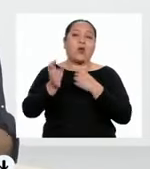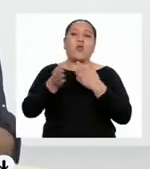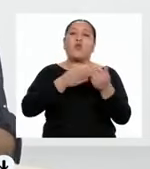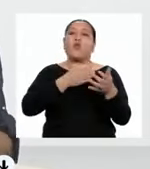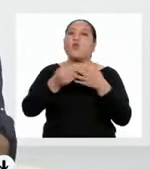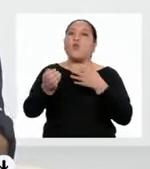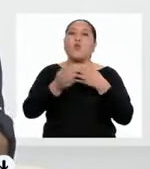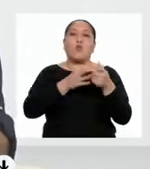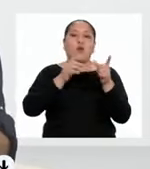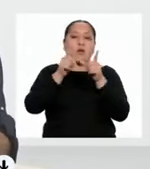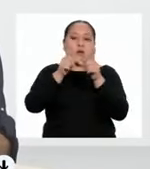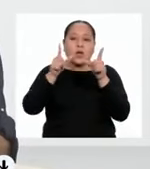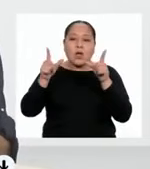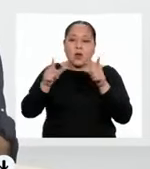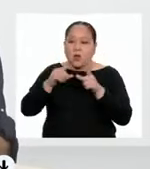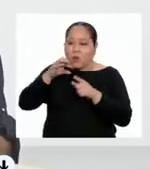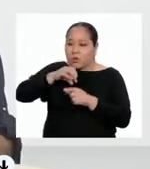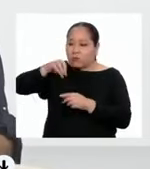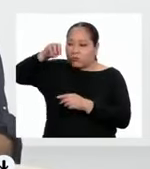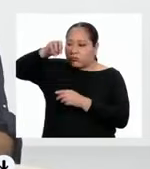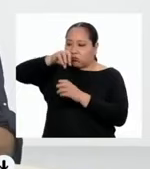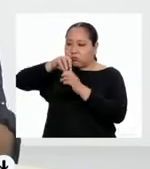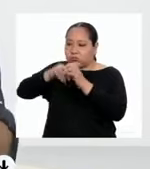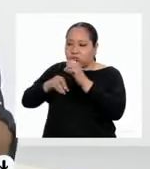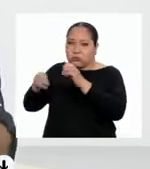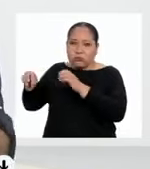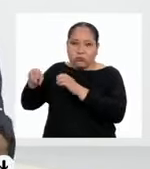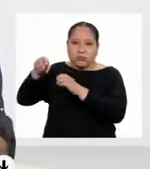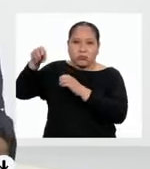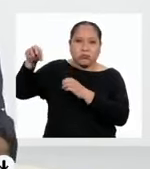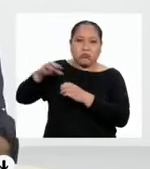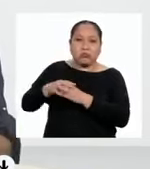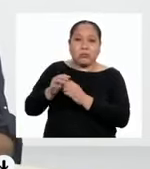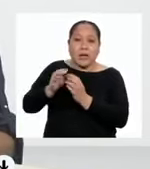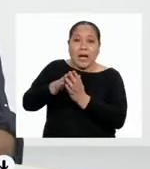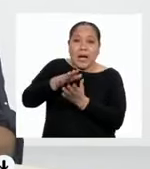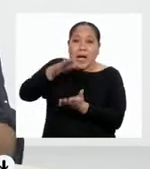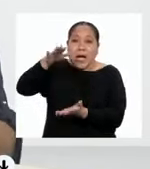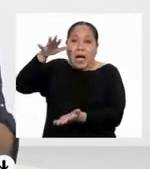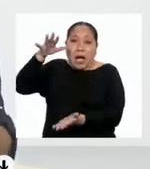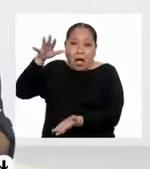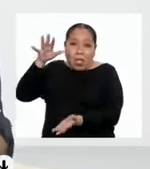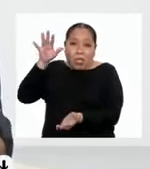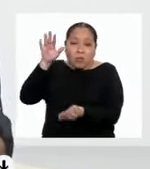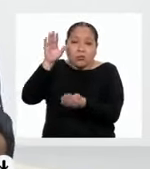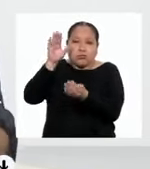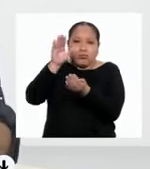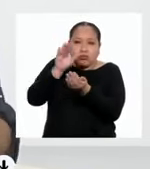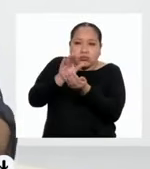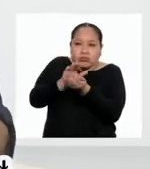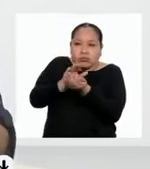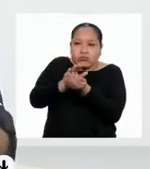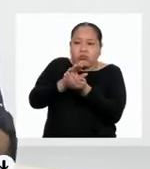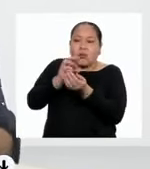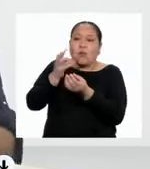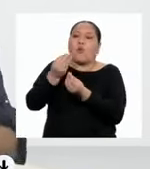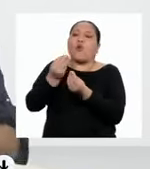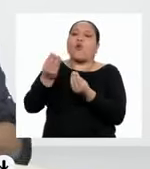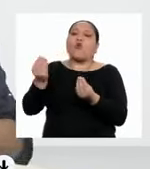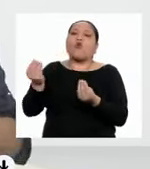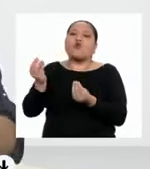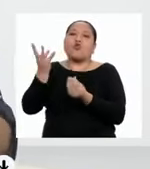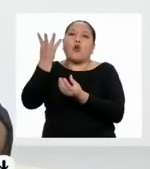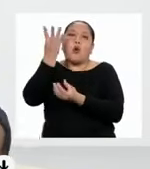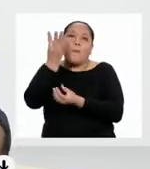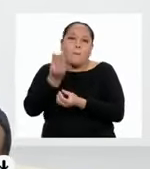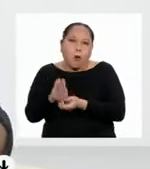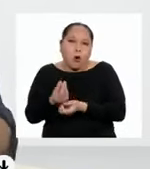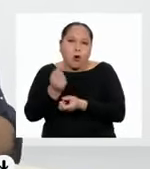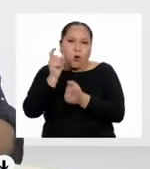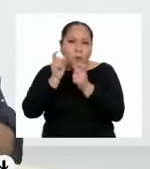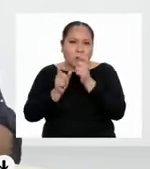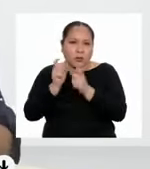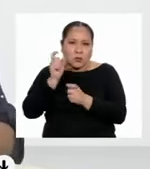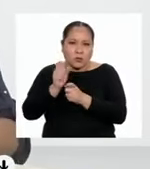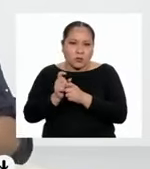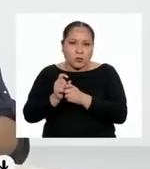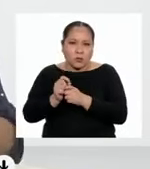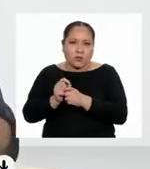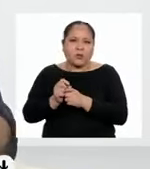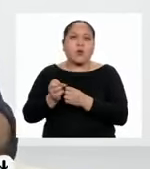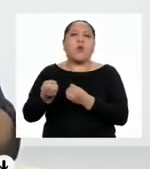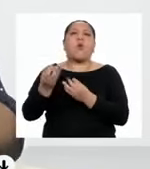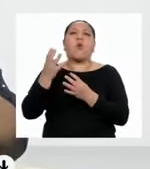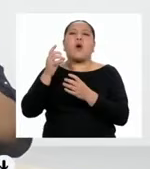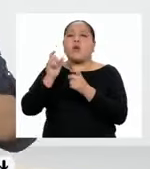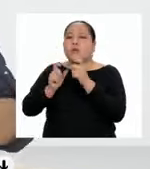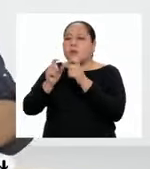ubicación geográfica del lugar, su extensión, su densidad poblacional o la cantidad de